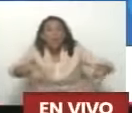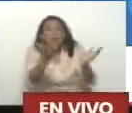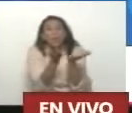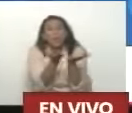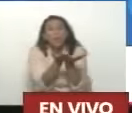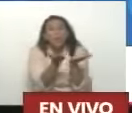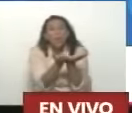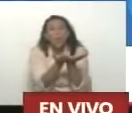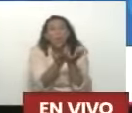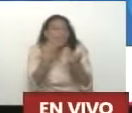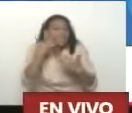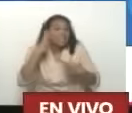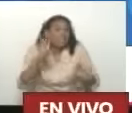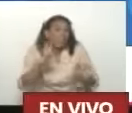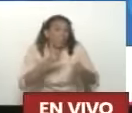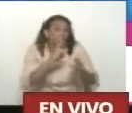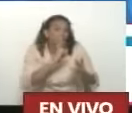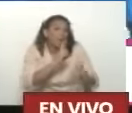Según